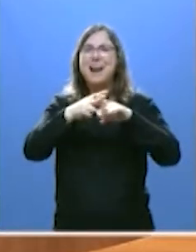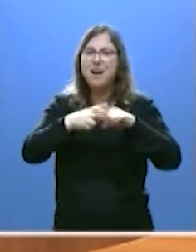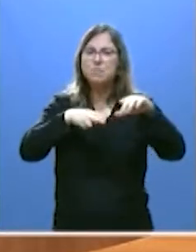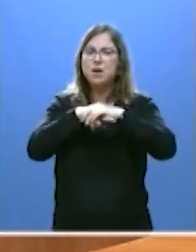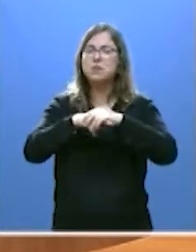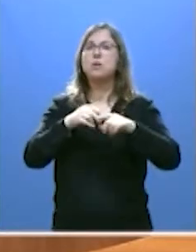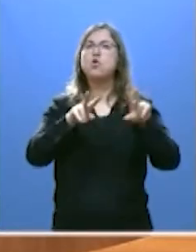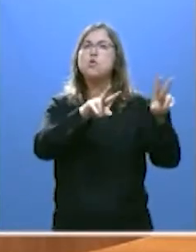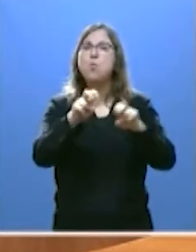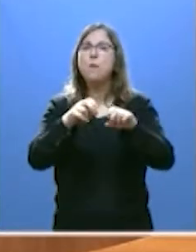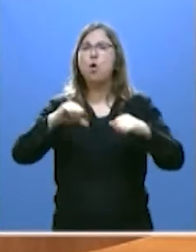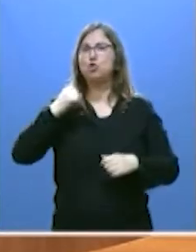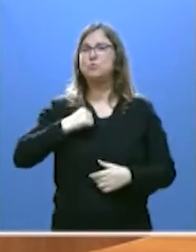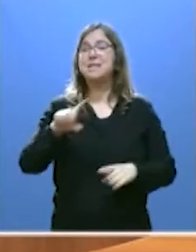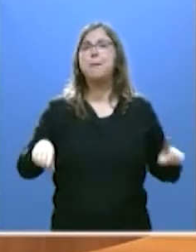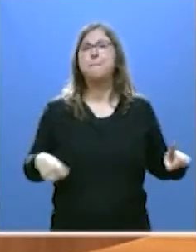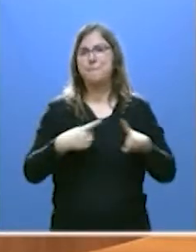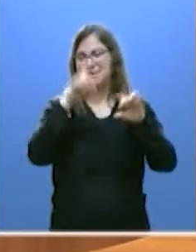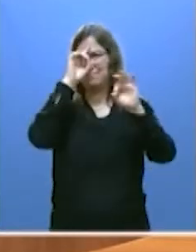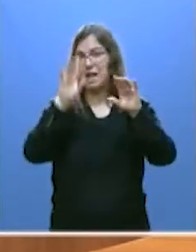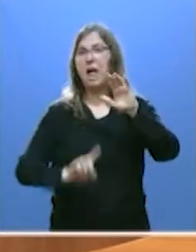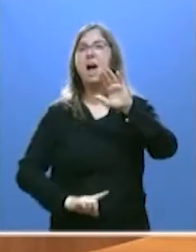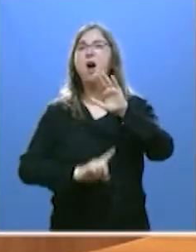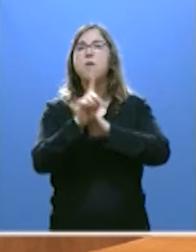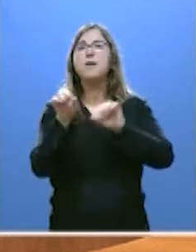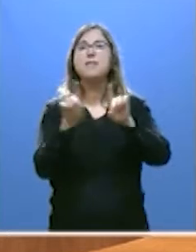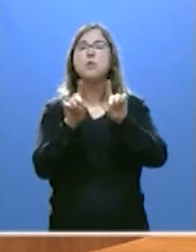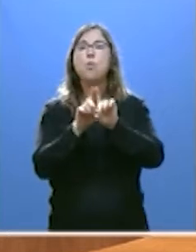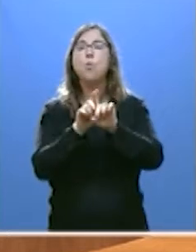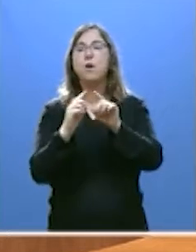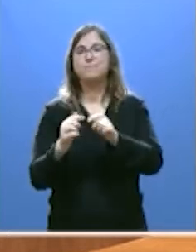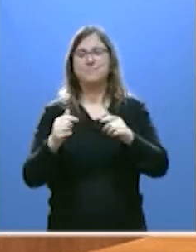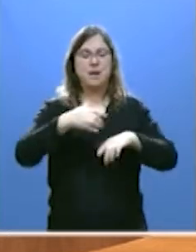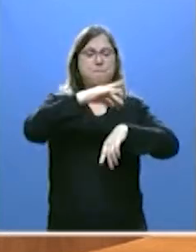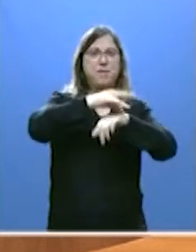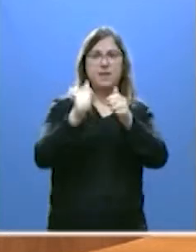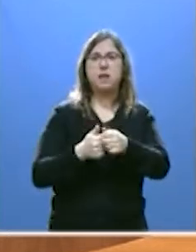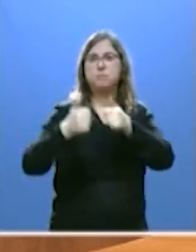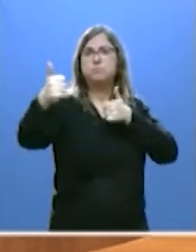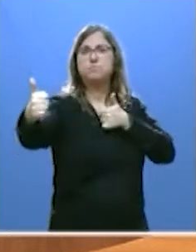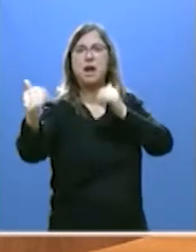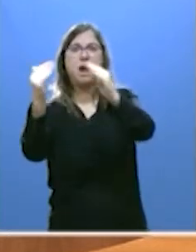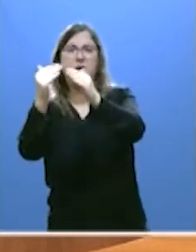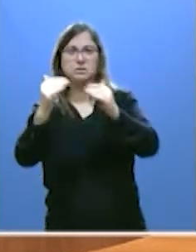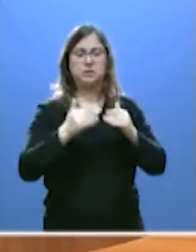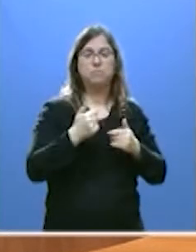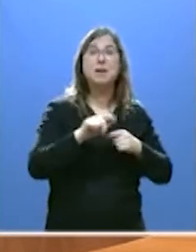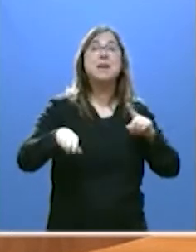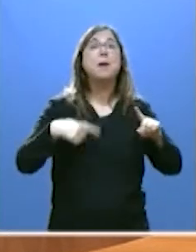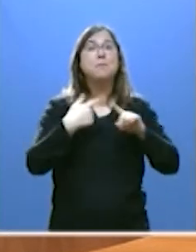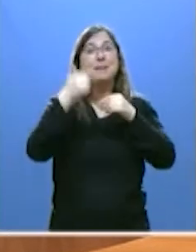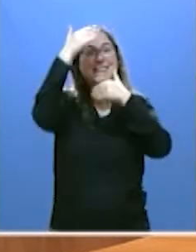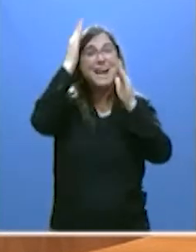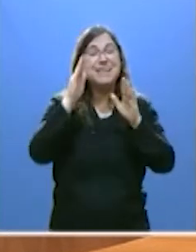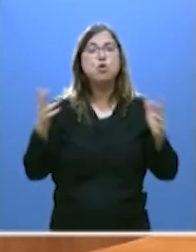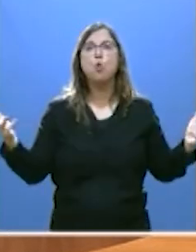en nuestros hospitales y, por supuesto, los avances en la telemedicina y, desde luego, algo muy importante en la atención